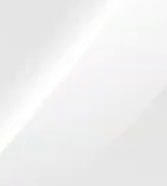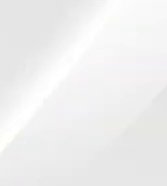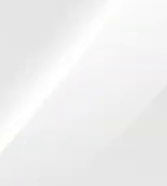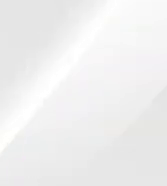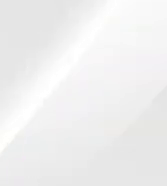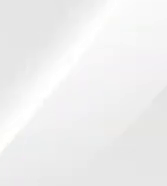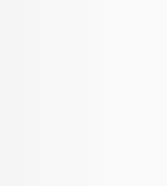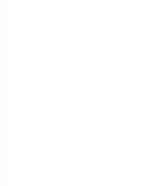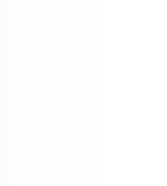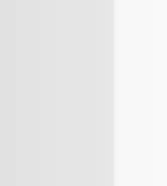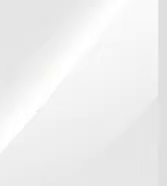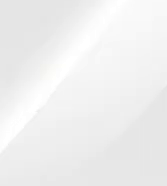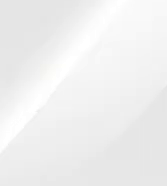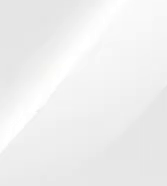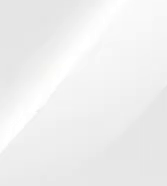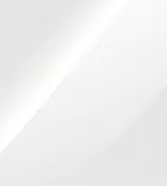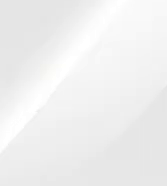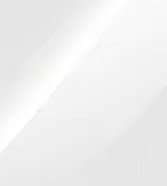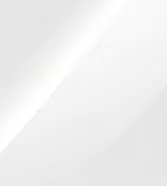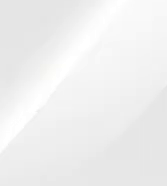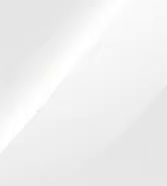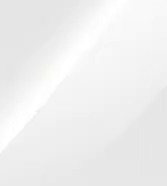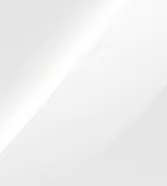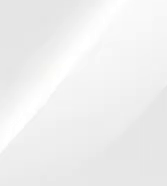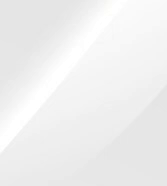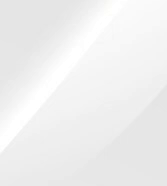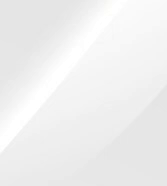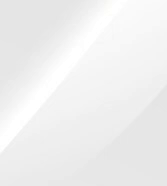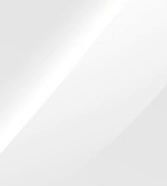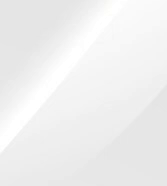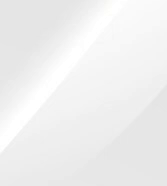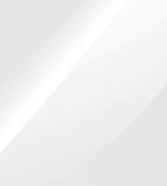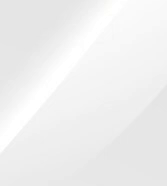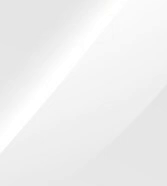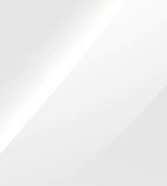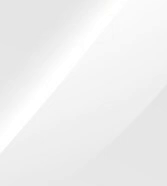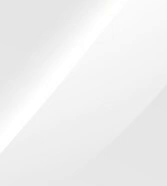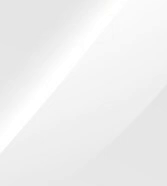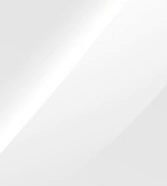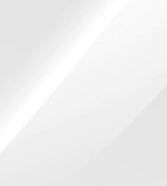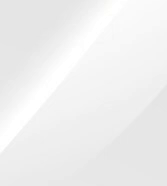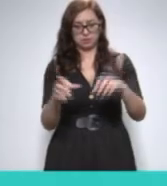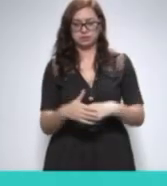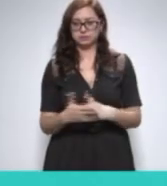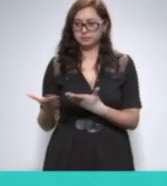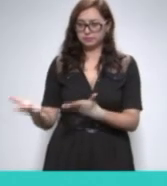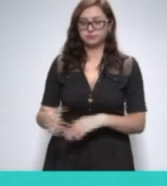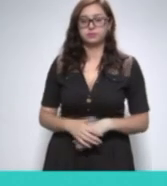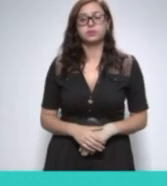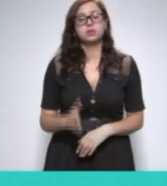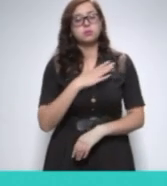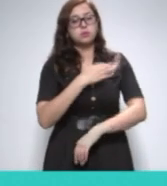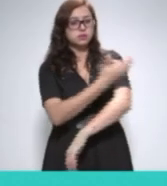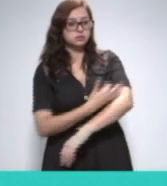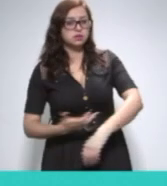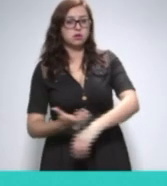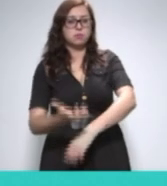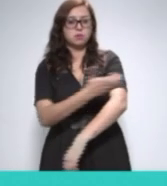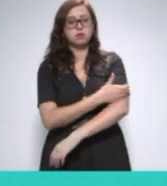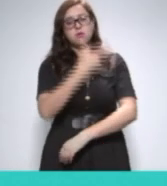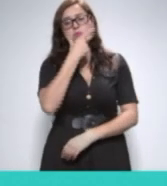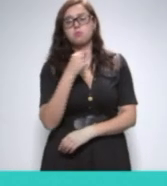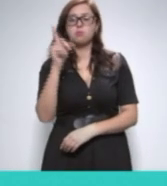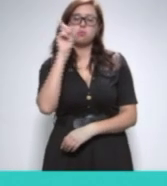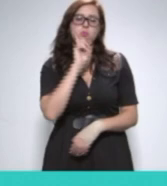Instituto Nacional de Transparencia. Acceso a la información y protección de datos personales. La Secretaría de la Defensa Nacional